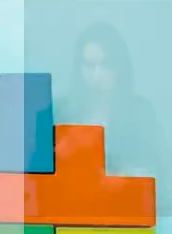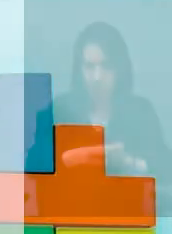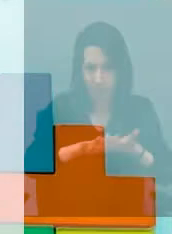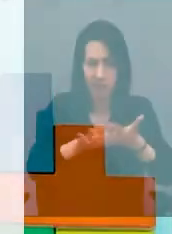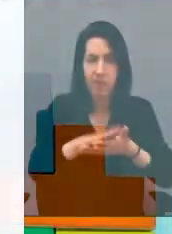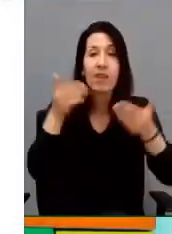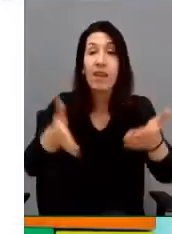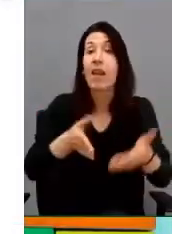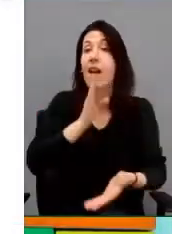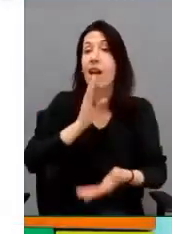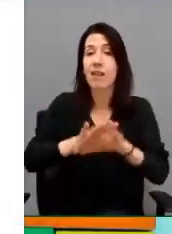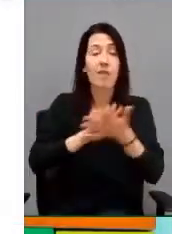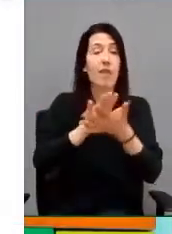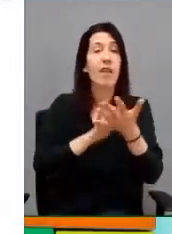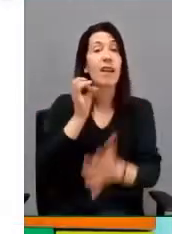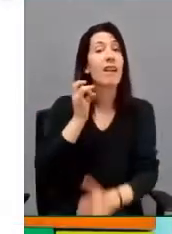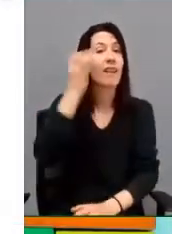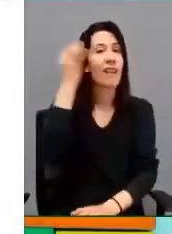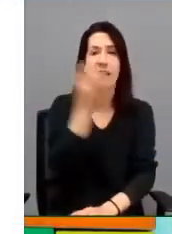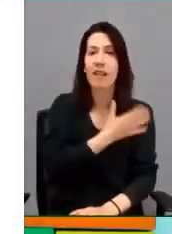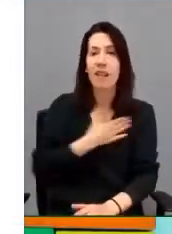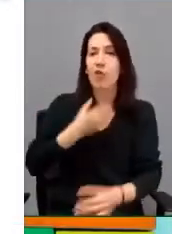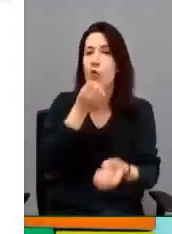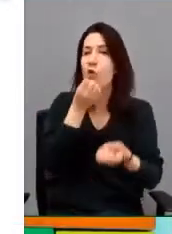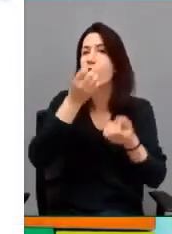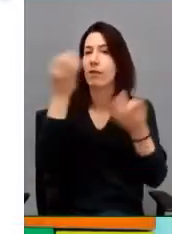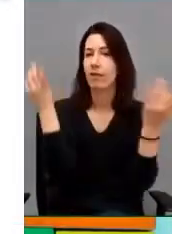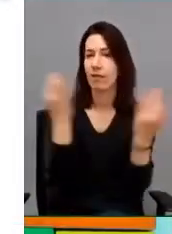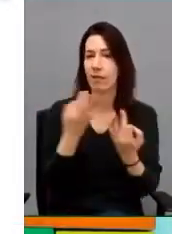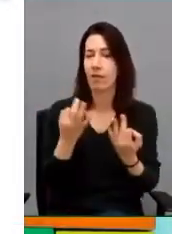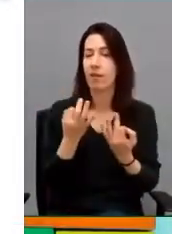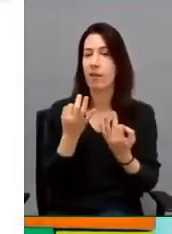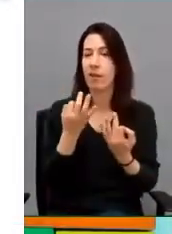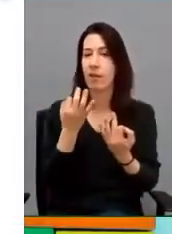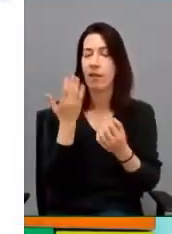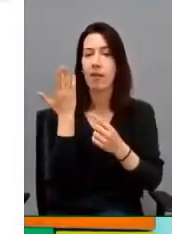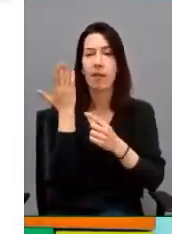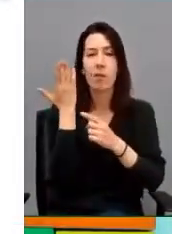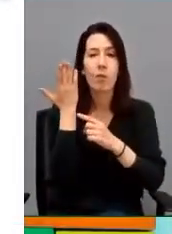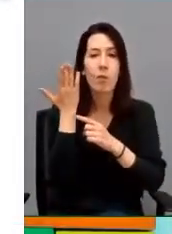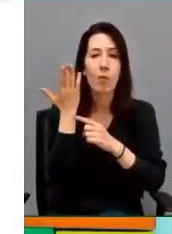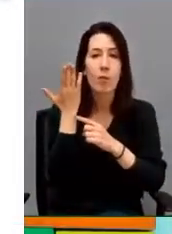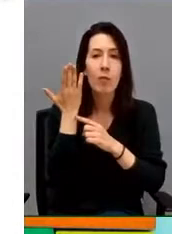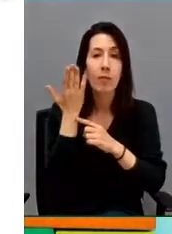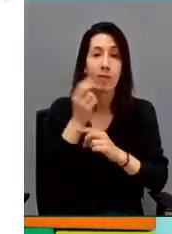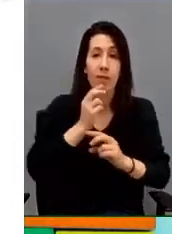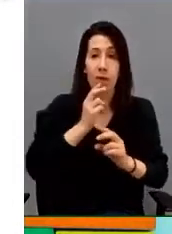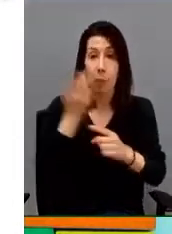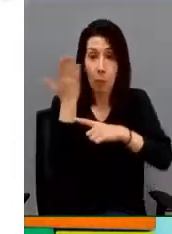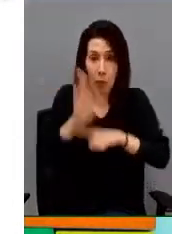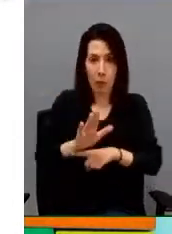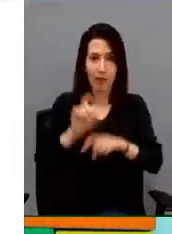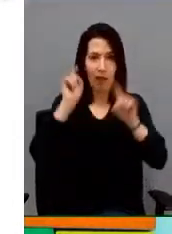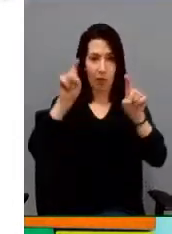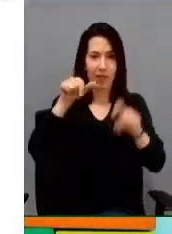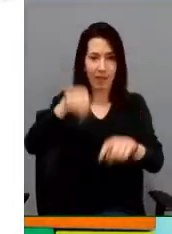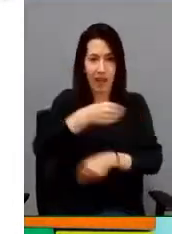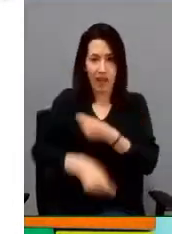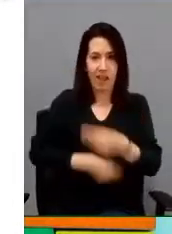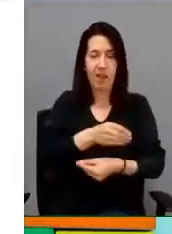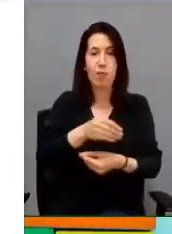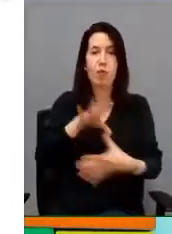La idea, como os decía, era trasladaros lo que es la propuesta de la respuesta educativa que hacemos desde Aucabi